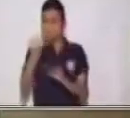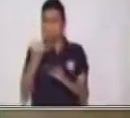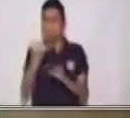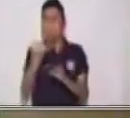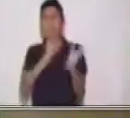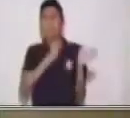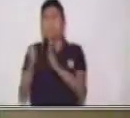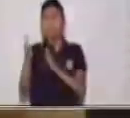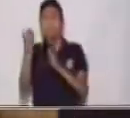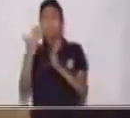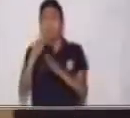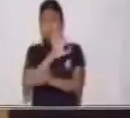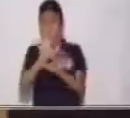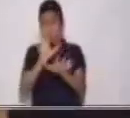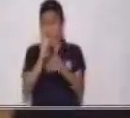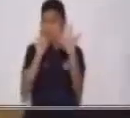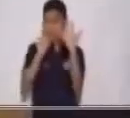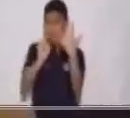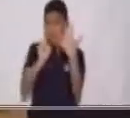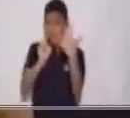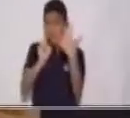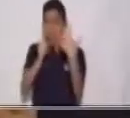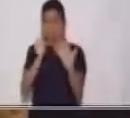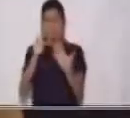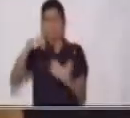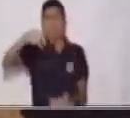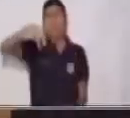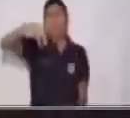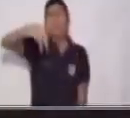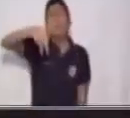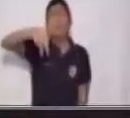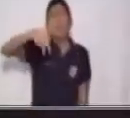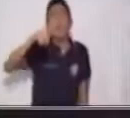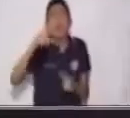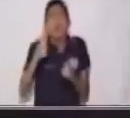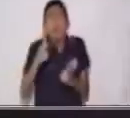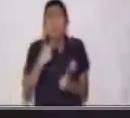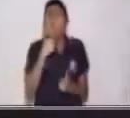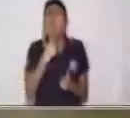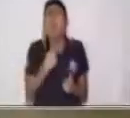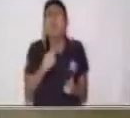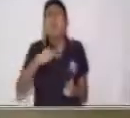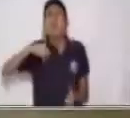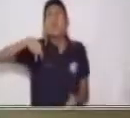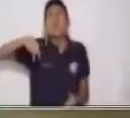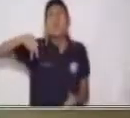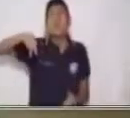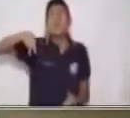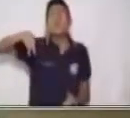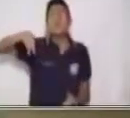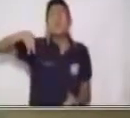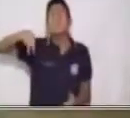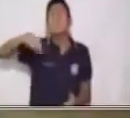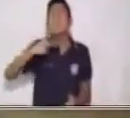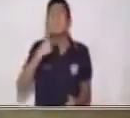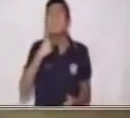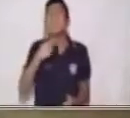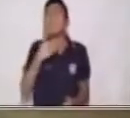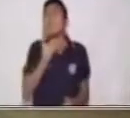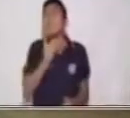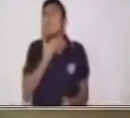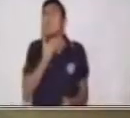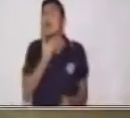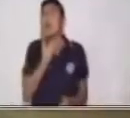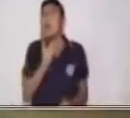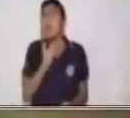tenemos otra letra. La letra N. ¿Cómo suena la letra N? Mmm. Muy